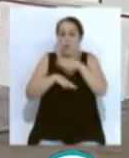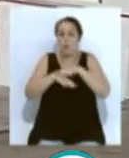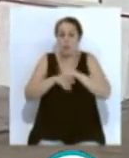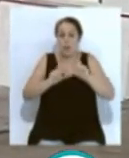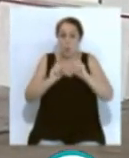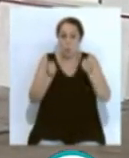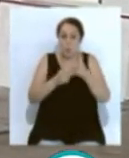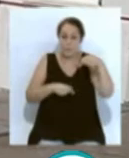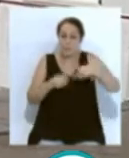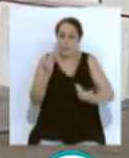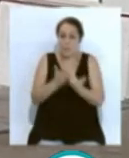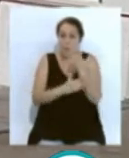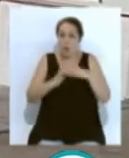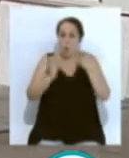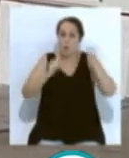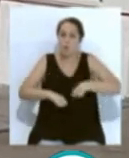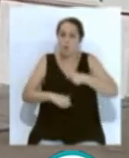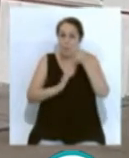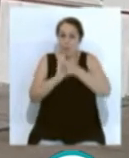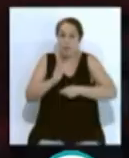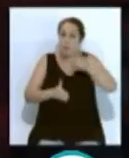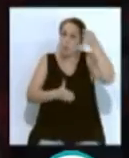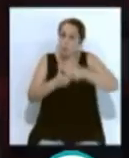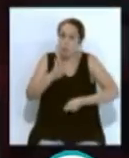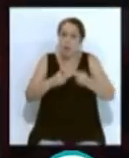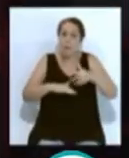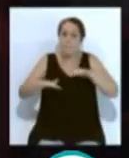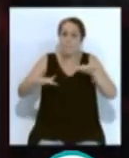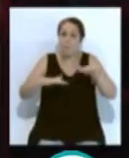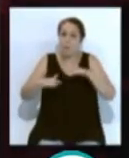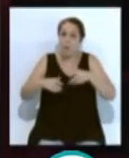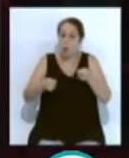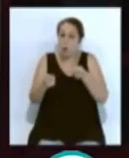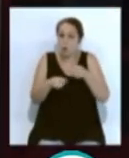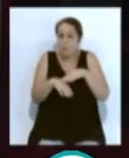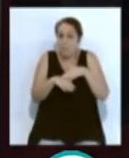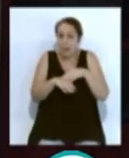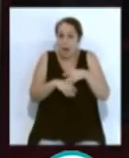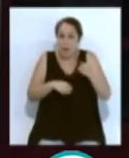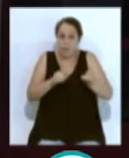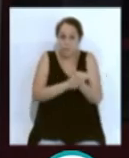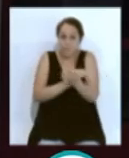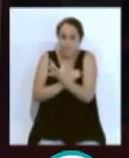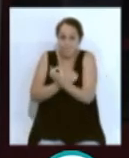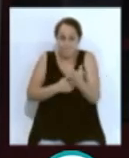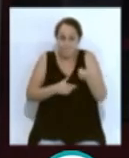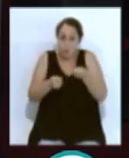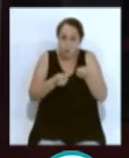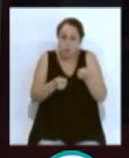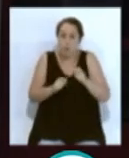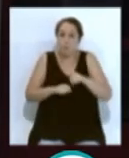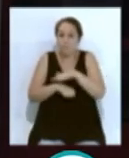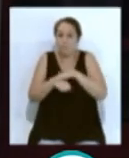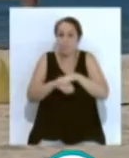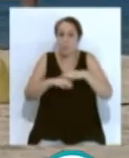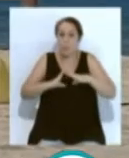mañana, ha acordado endurecer las medidas y restringir la movilidad para tratar de frenar los rebrotes de coronavirus. El Gobierno andaluz